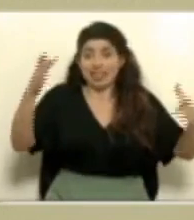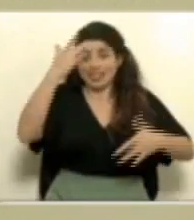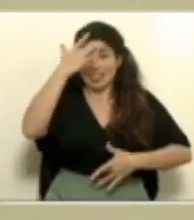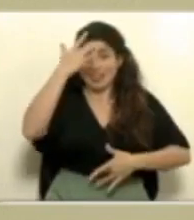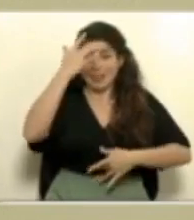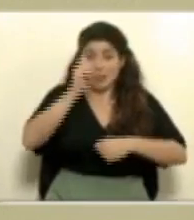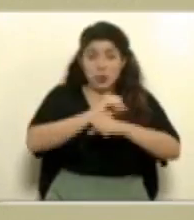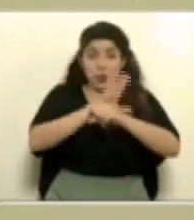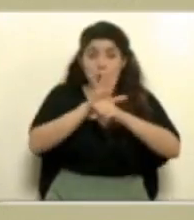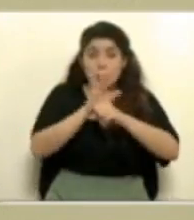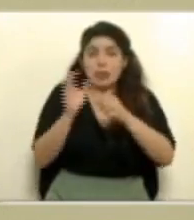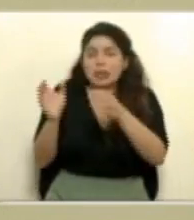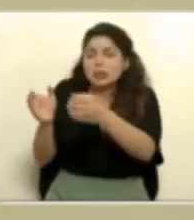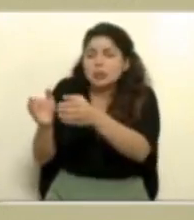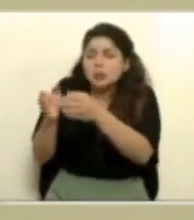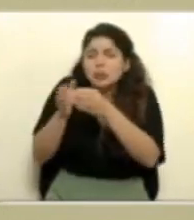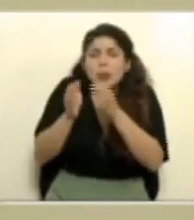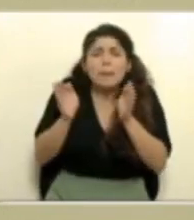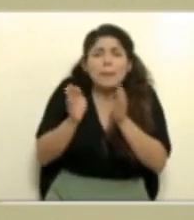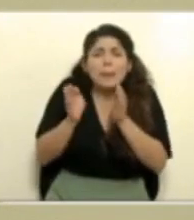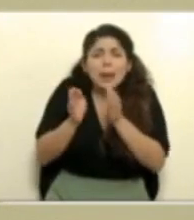casos que se detectan en el país